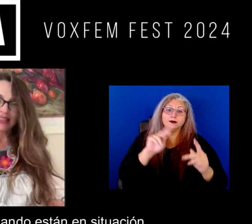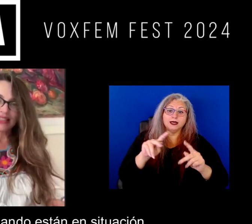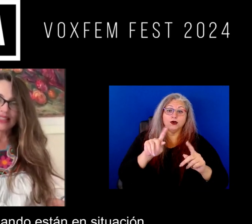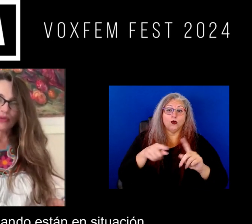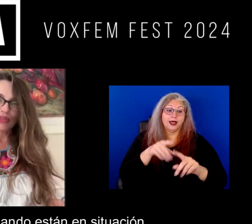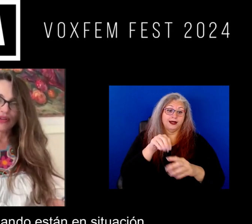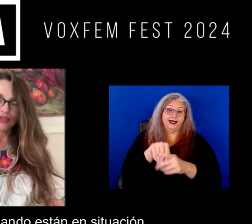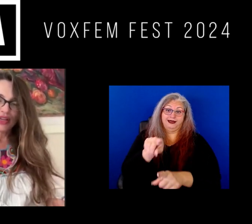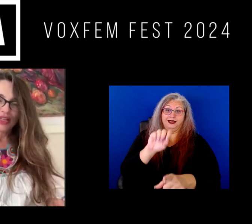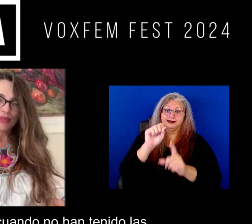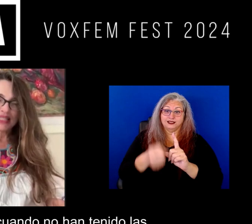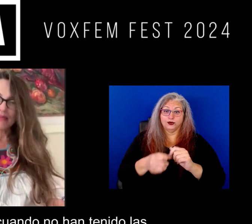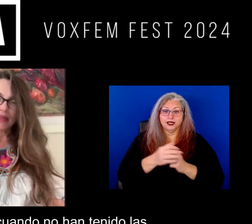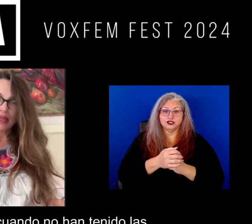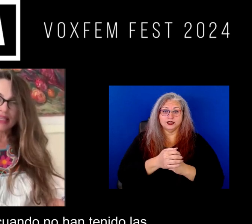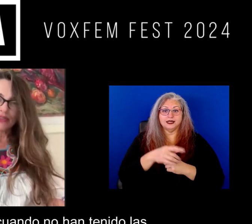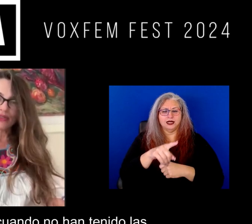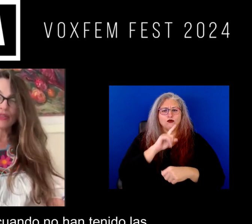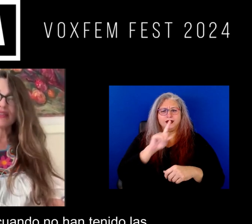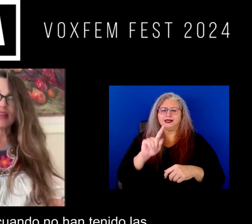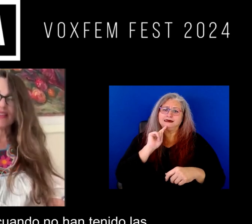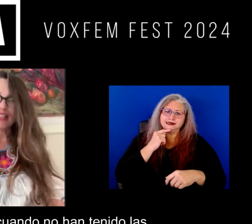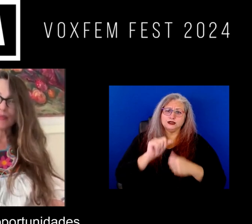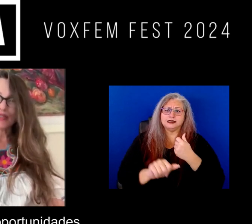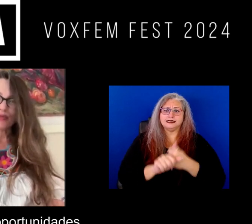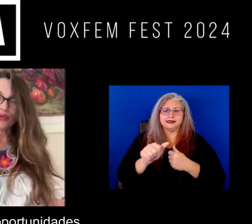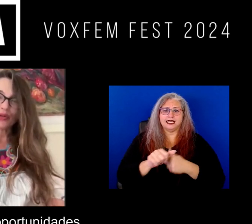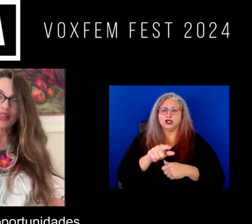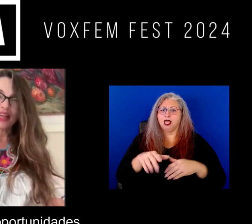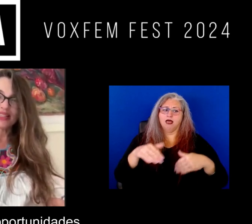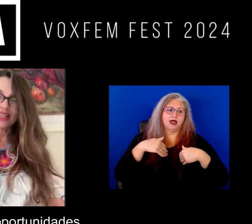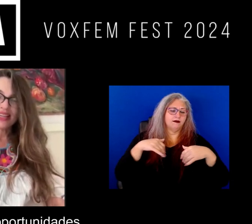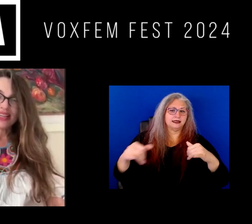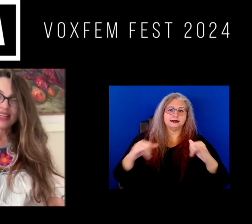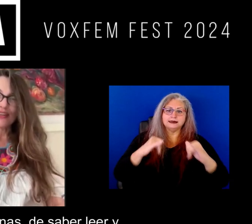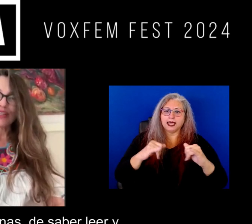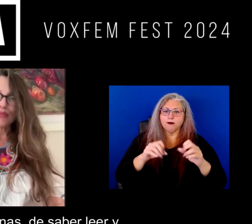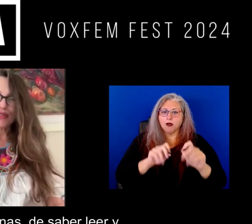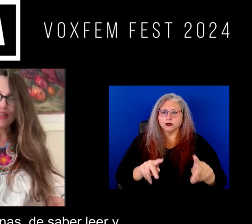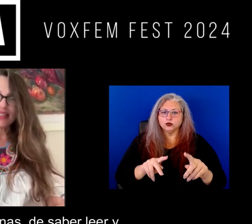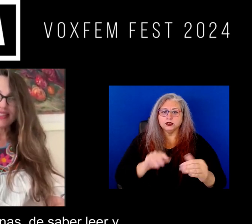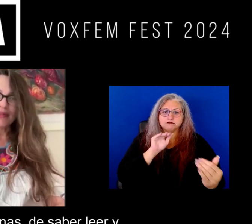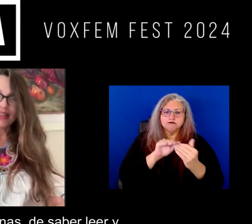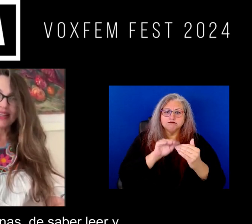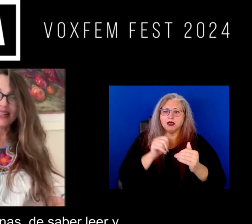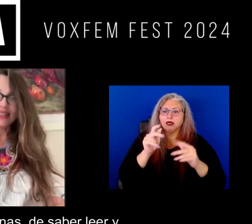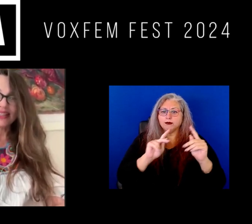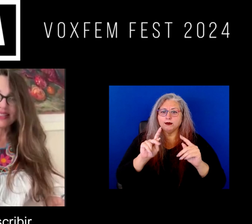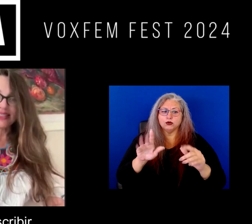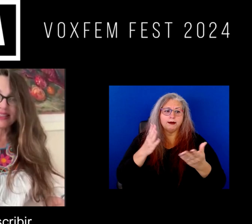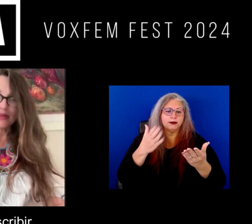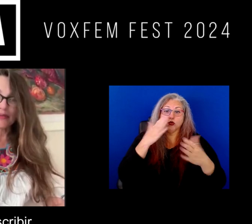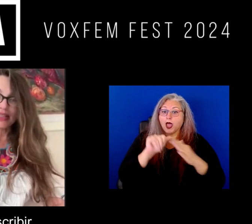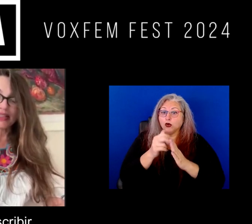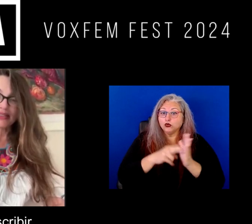están en situación máxima de peligro, o cuando no han tenido las mismas oportunidades de otras personas de saber leer